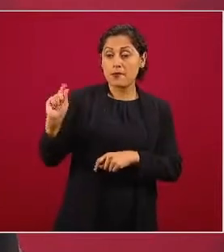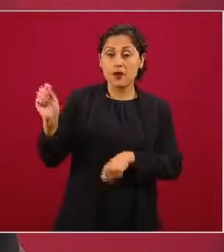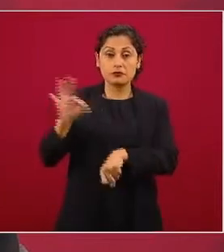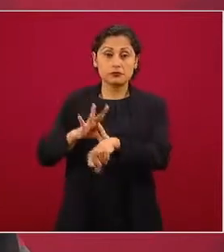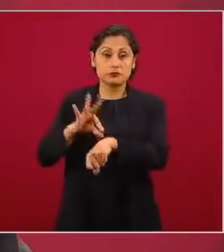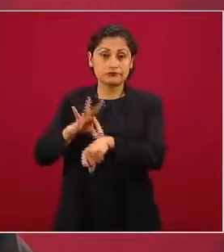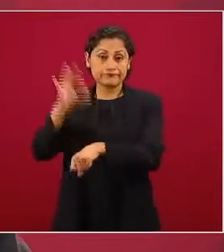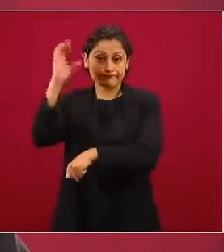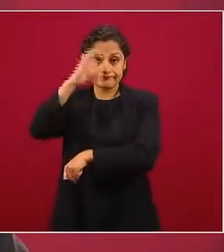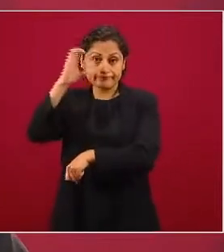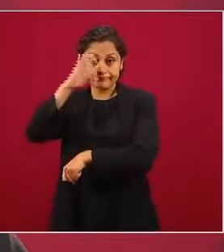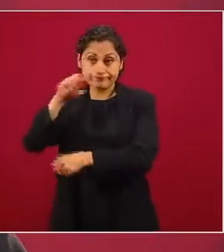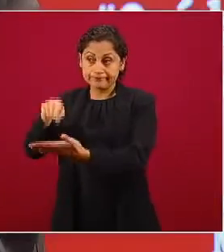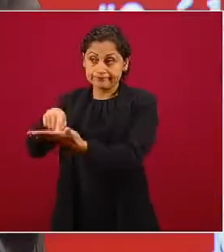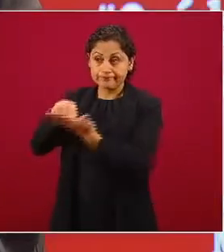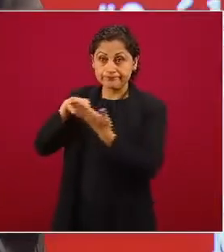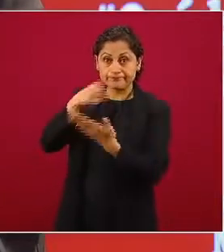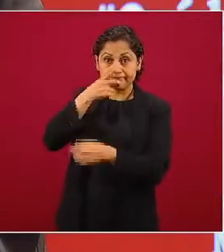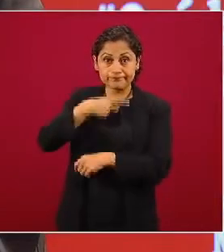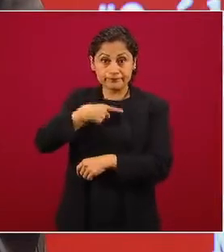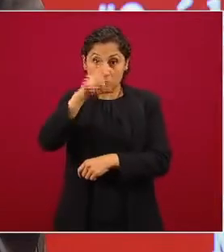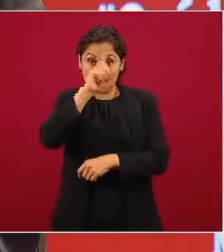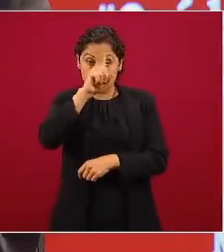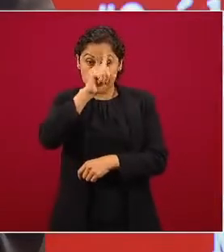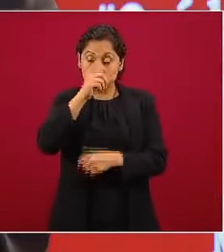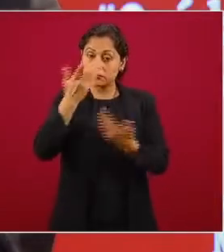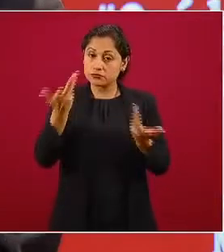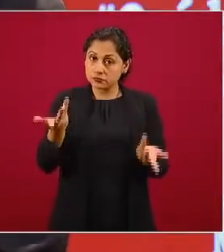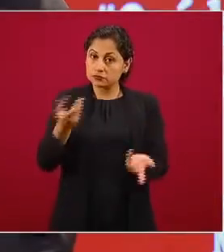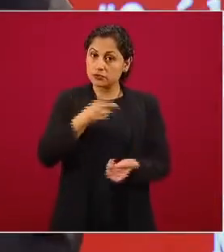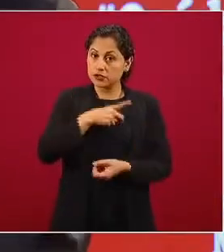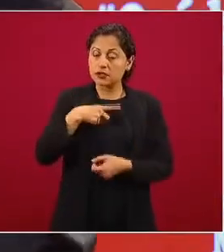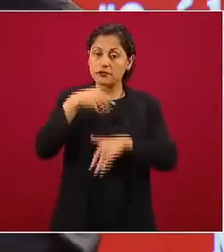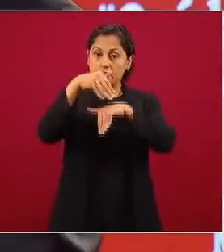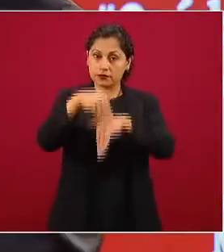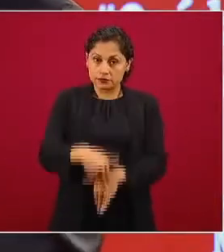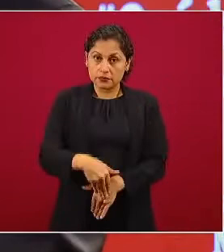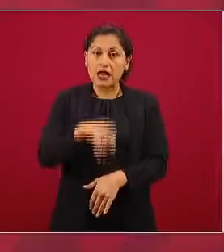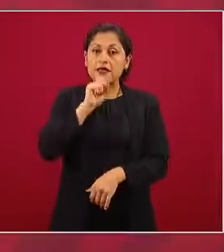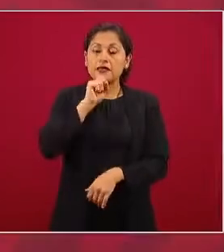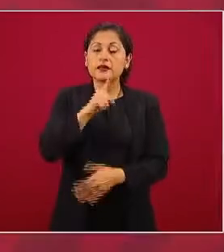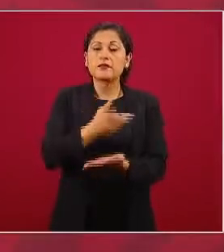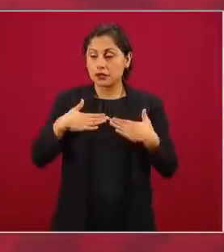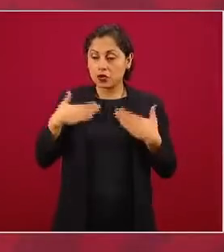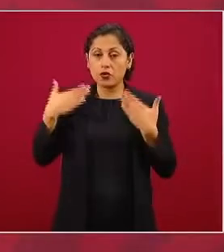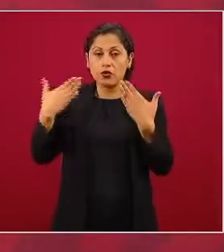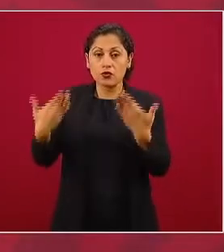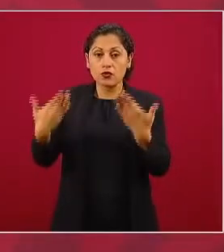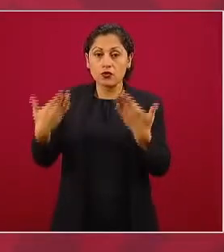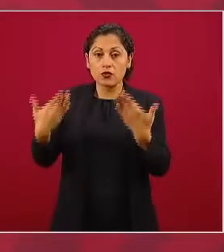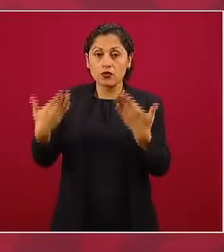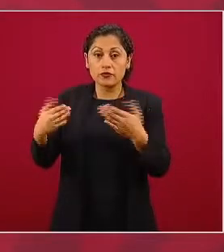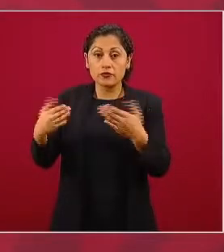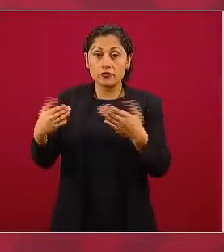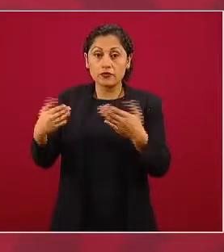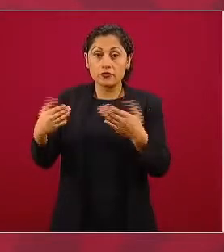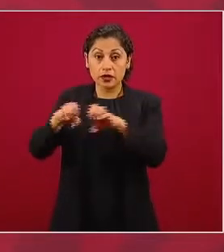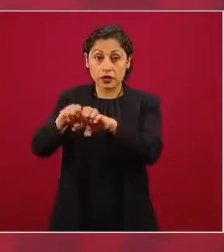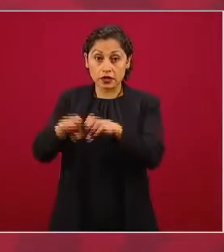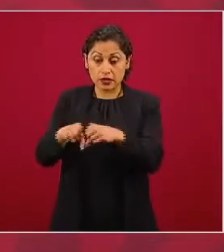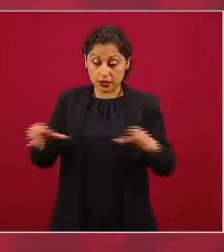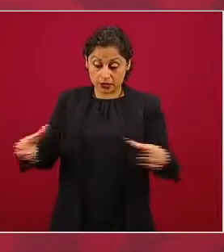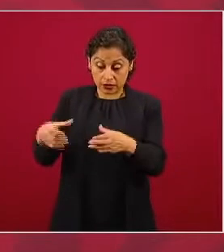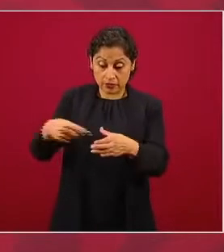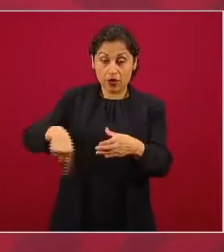también tenerles confianza. El equipo que está atendiendo lo de la pandemia en México